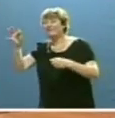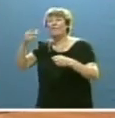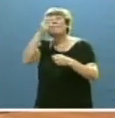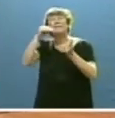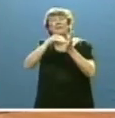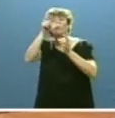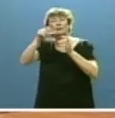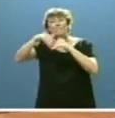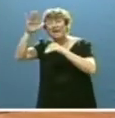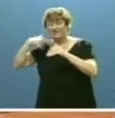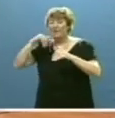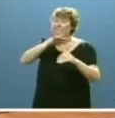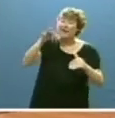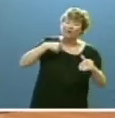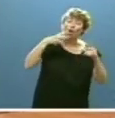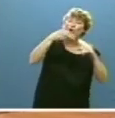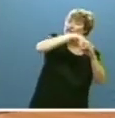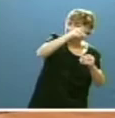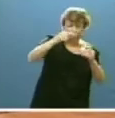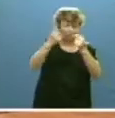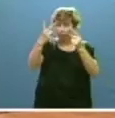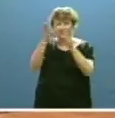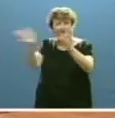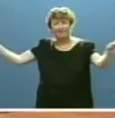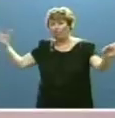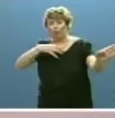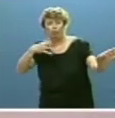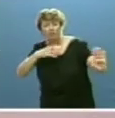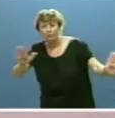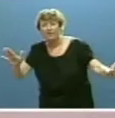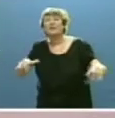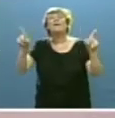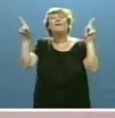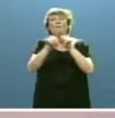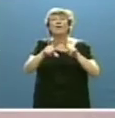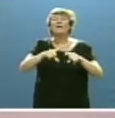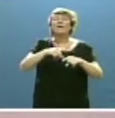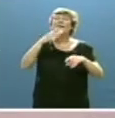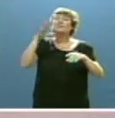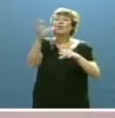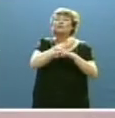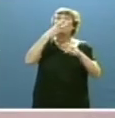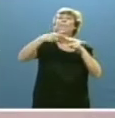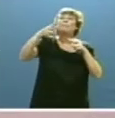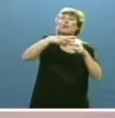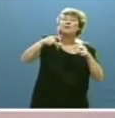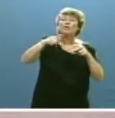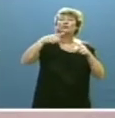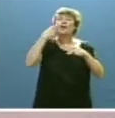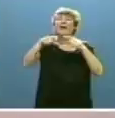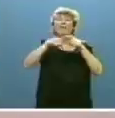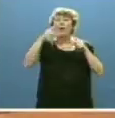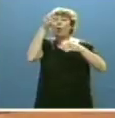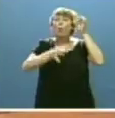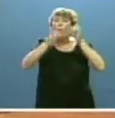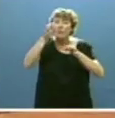habitantes, el establecimiento de medidas para excluir de sus responsabilidades a todo cargo político al que se le abra